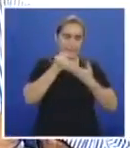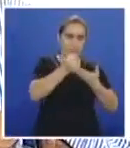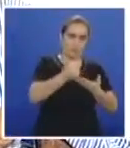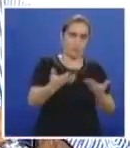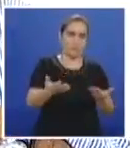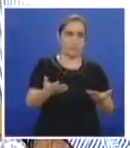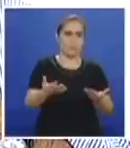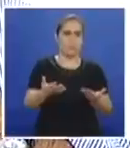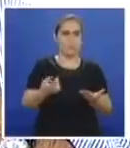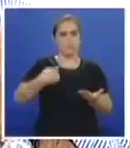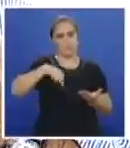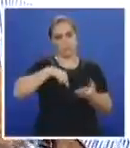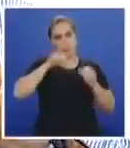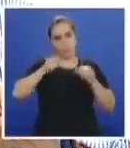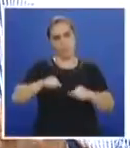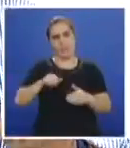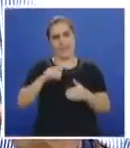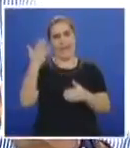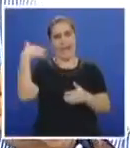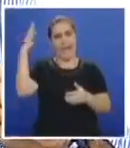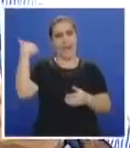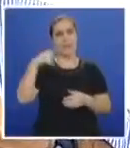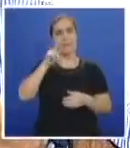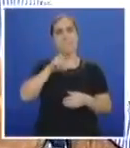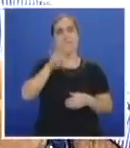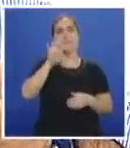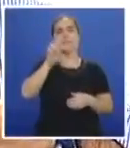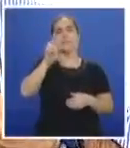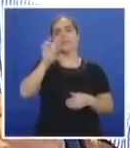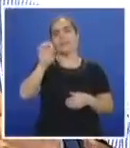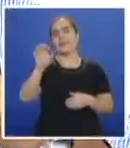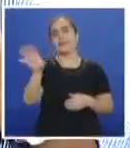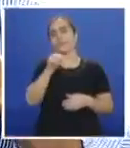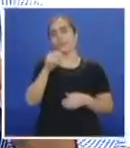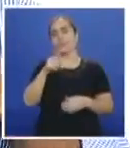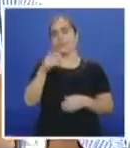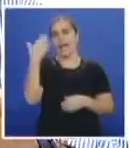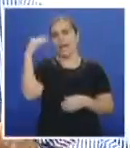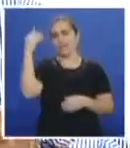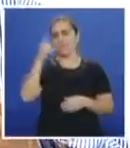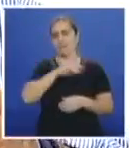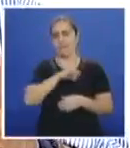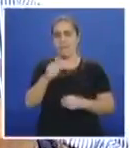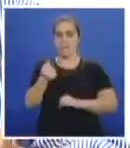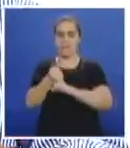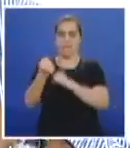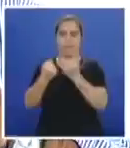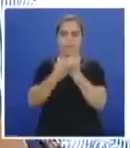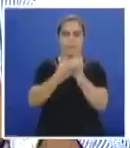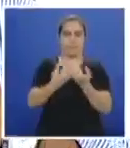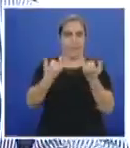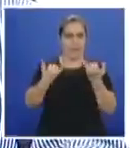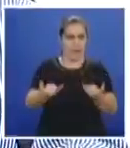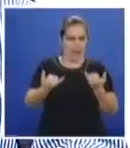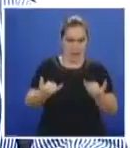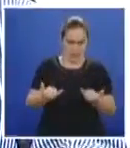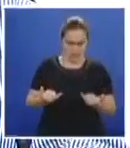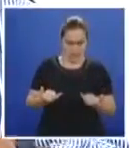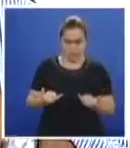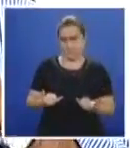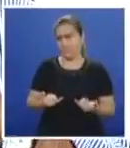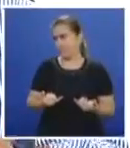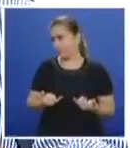volvamos a hacer la misma calle de los 70 en que nos ayudamos los unos a los otros. Ahora no. Usted no se imagina